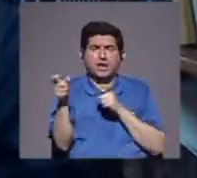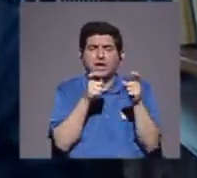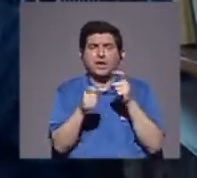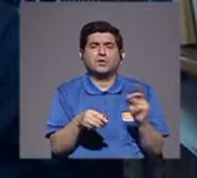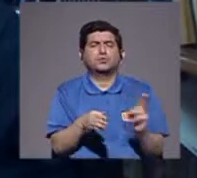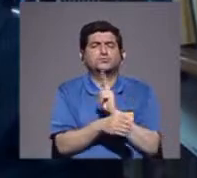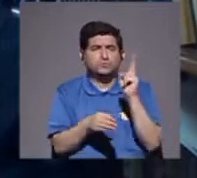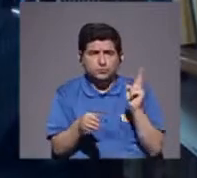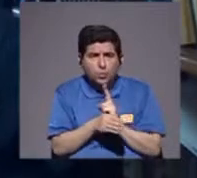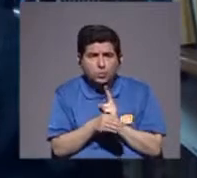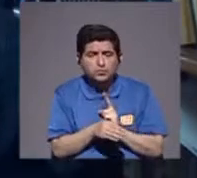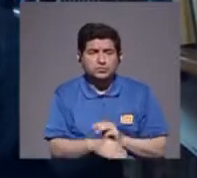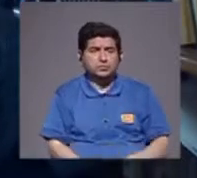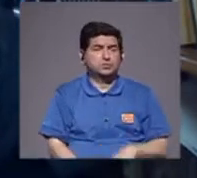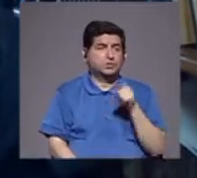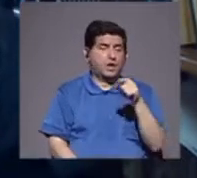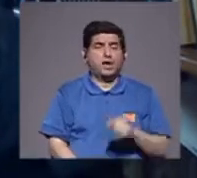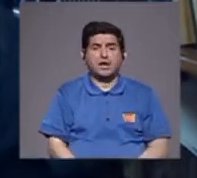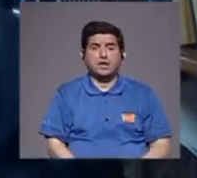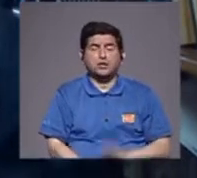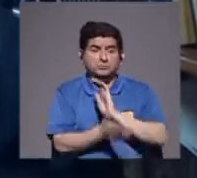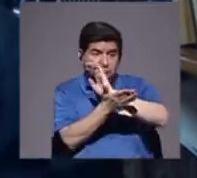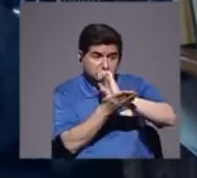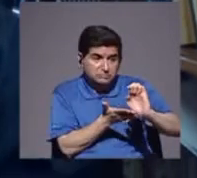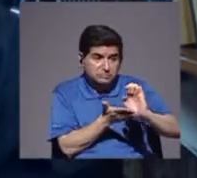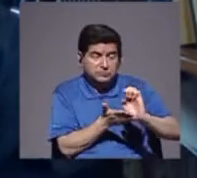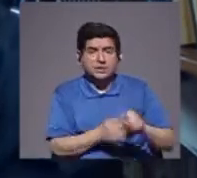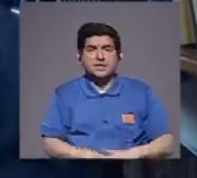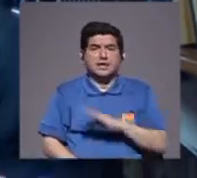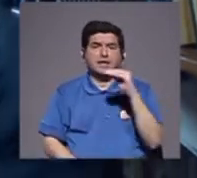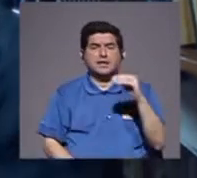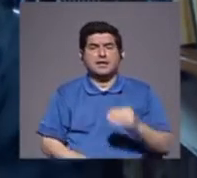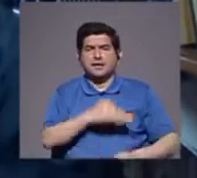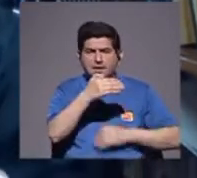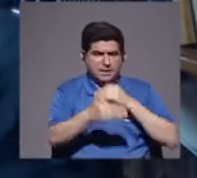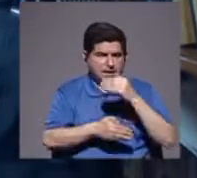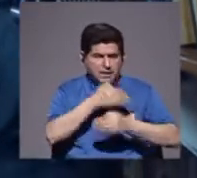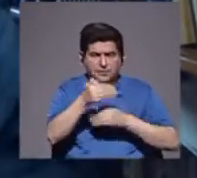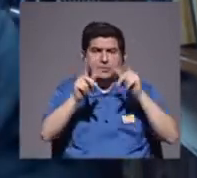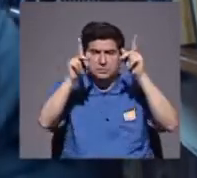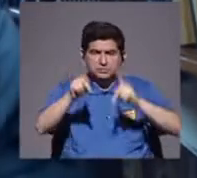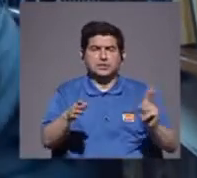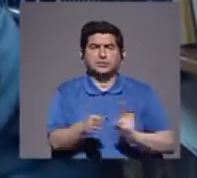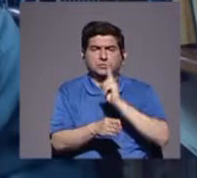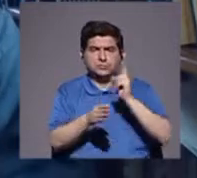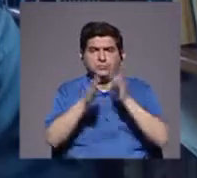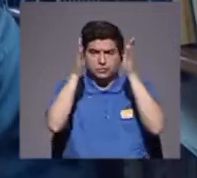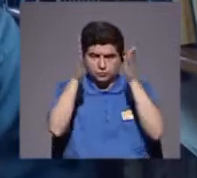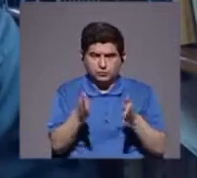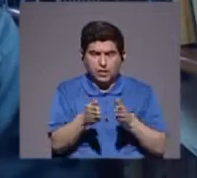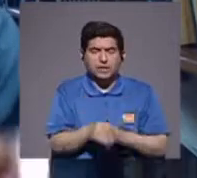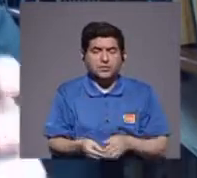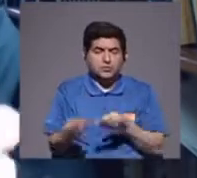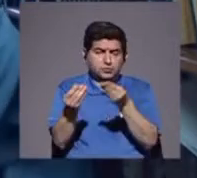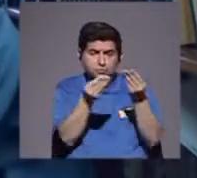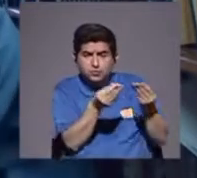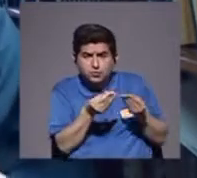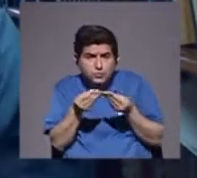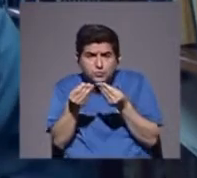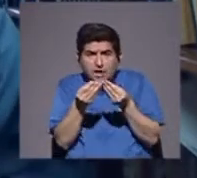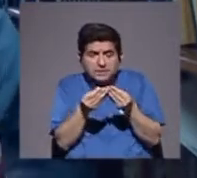controlar el consumo, si han logrado, entrarle a la prevención, y al tratamiento, de las personas, que consumen, estas sustancias,